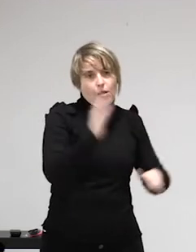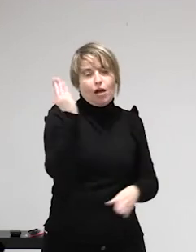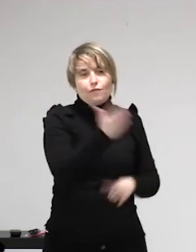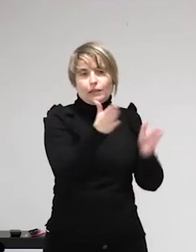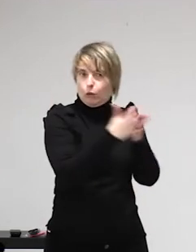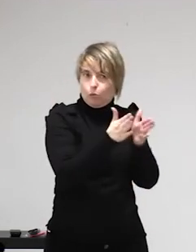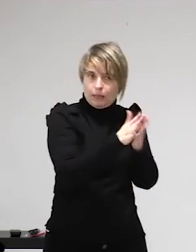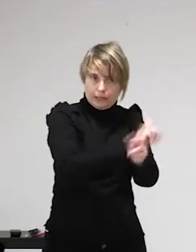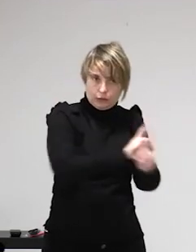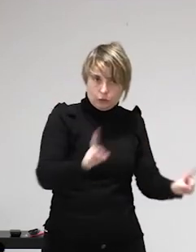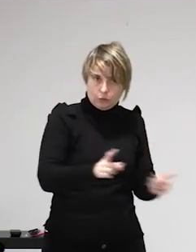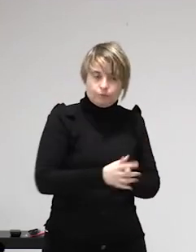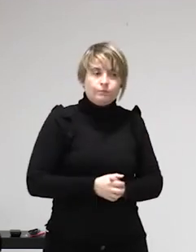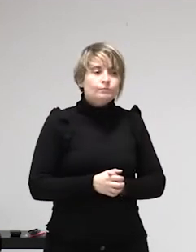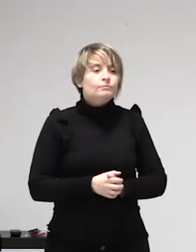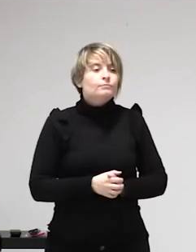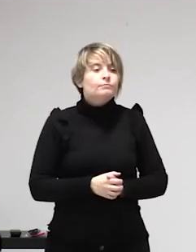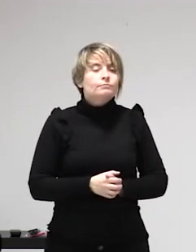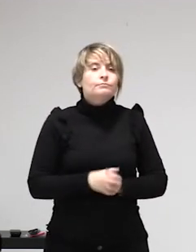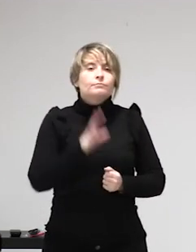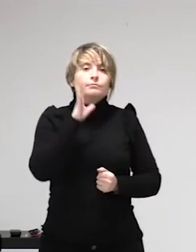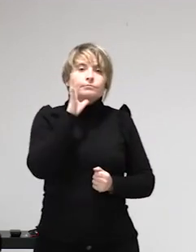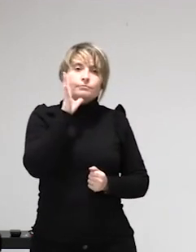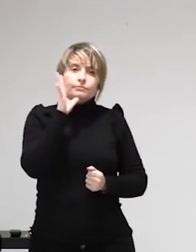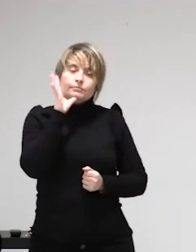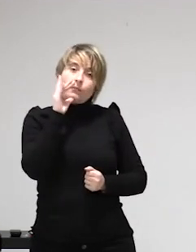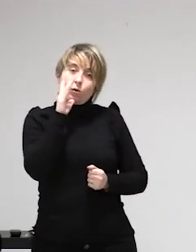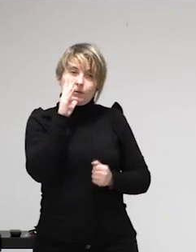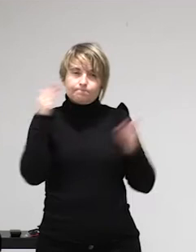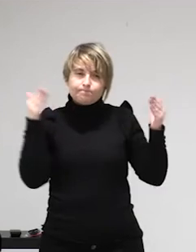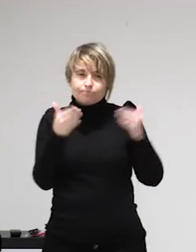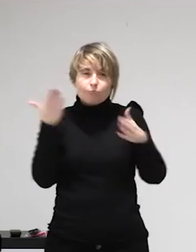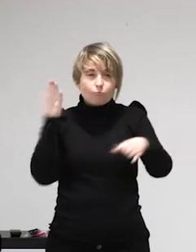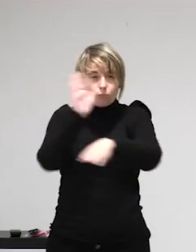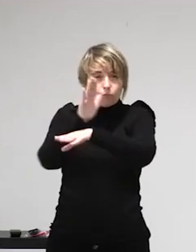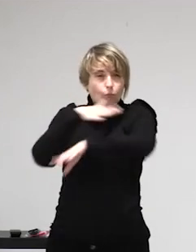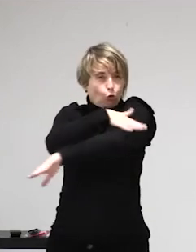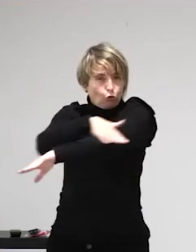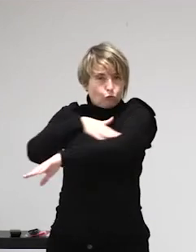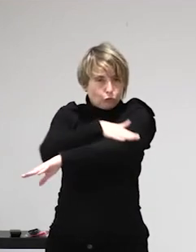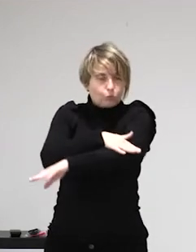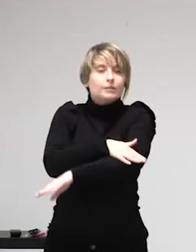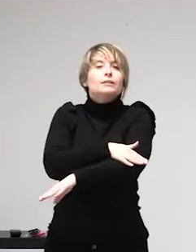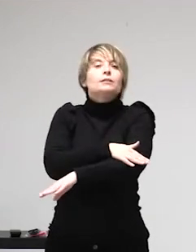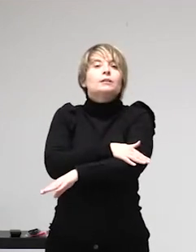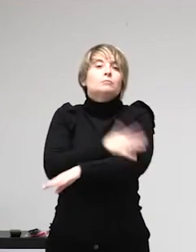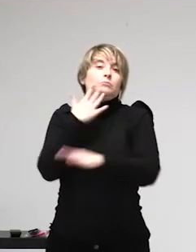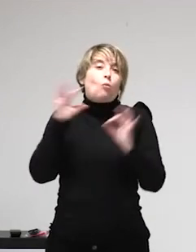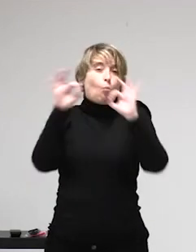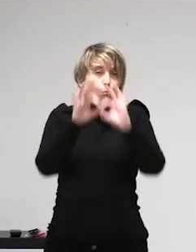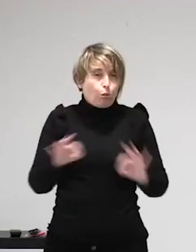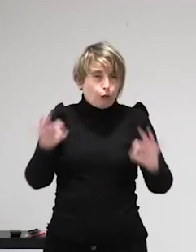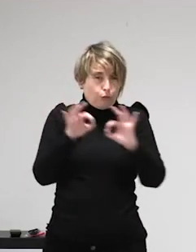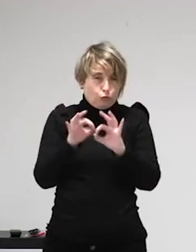Eso es un regulacionismo indirecto Están dando licencias a los clubs al mismo tiempo que no reconocen los derechos de las mujeres que hay trabajando dentro